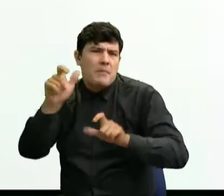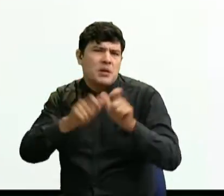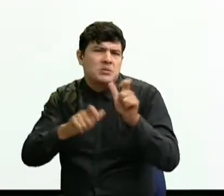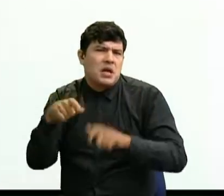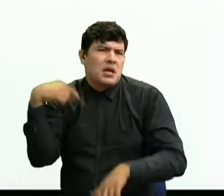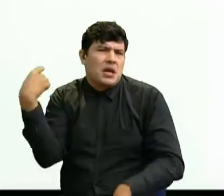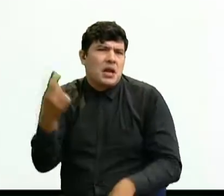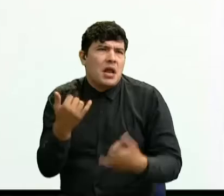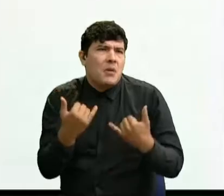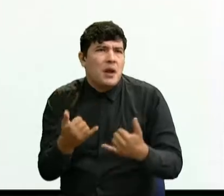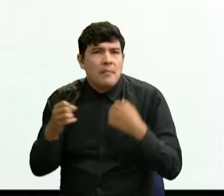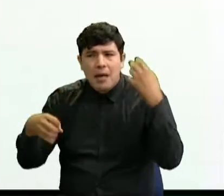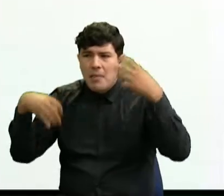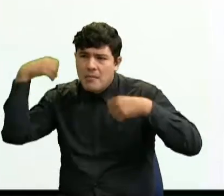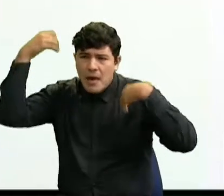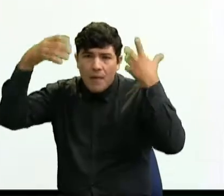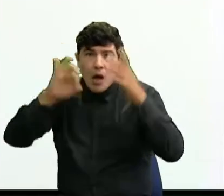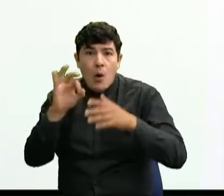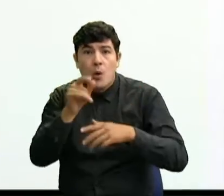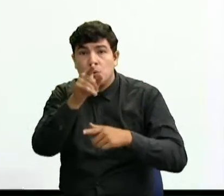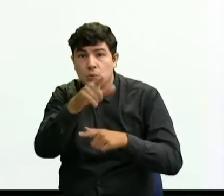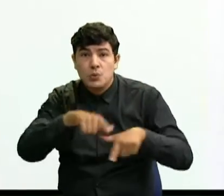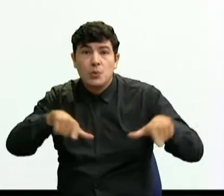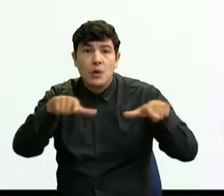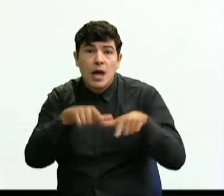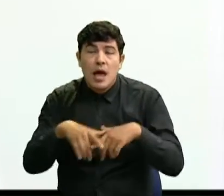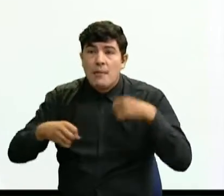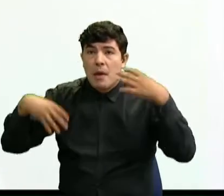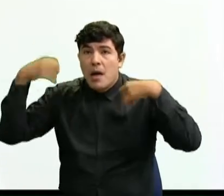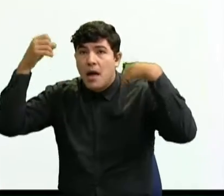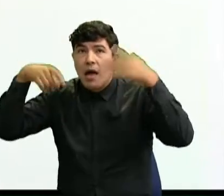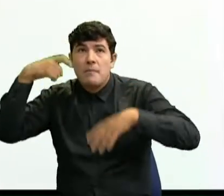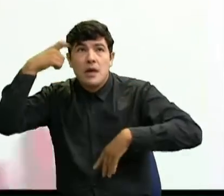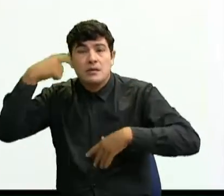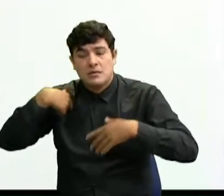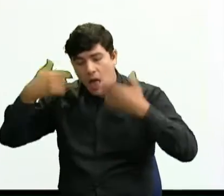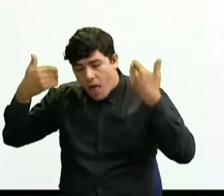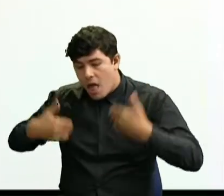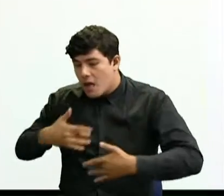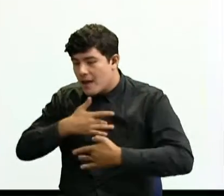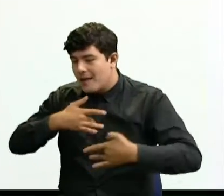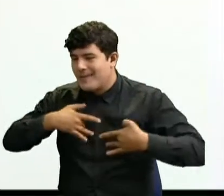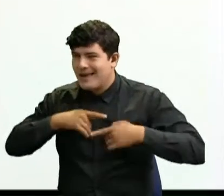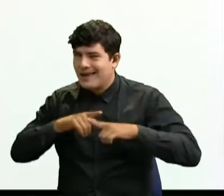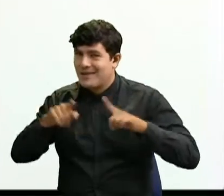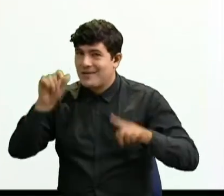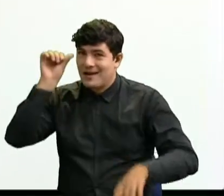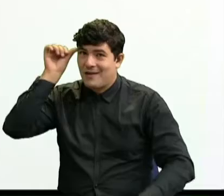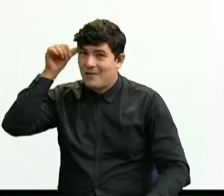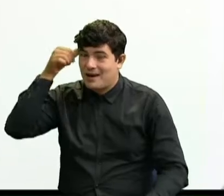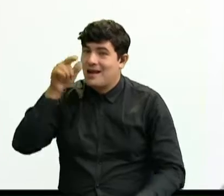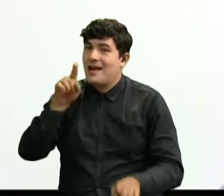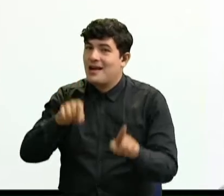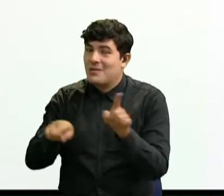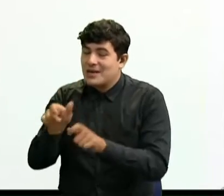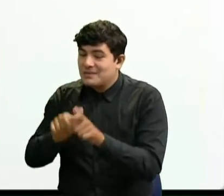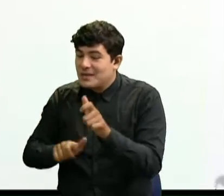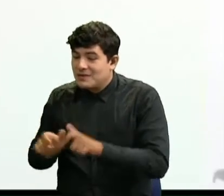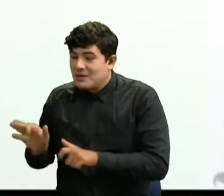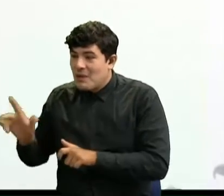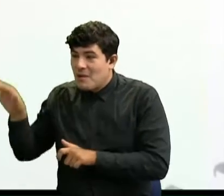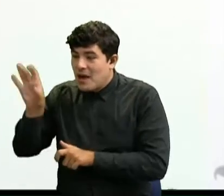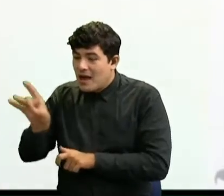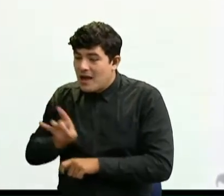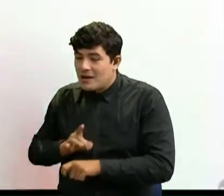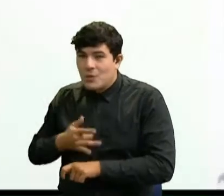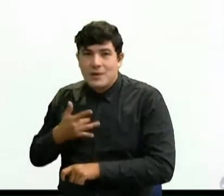todos los que están en la fiesta o en el evento donde usted está, pues se ven muy bien de salud, pero recuerde que incluso en las personas que tienen infección y